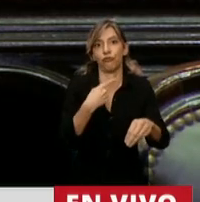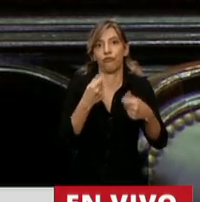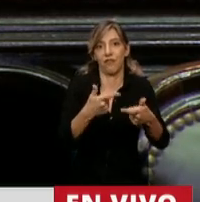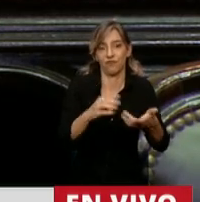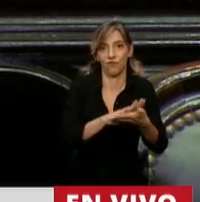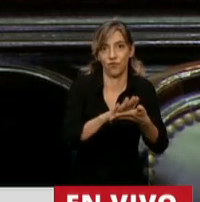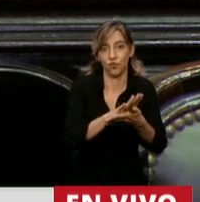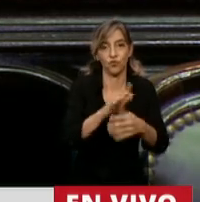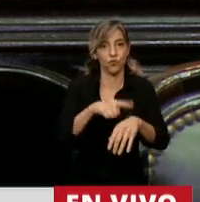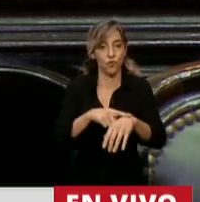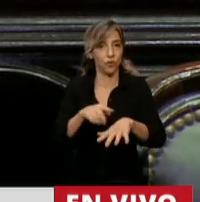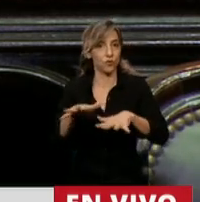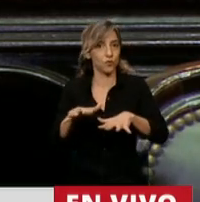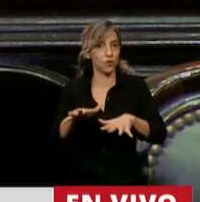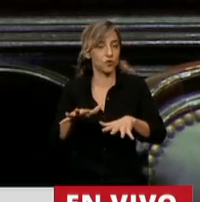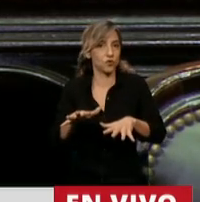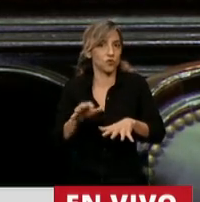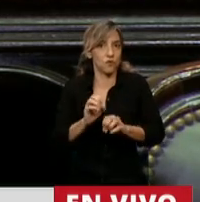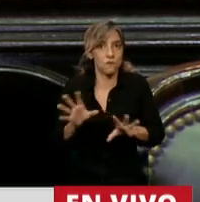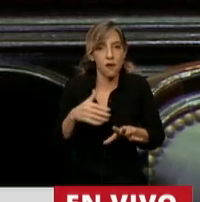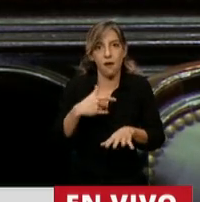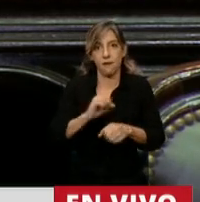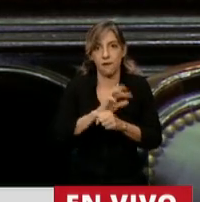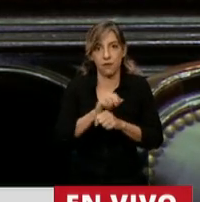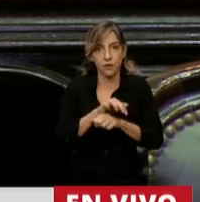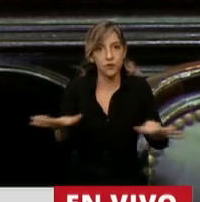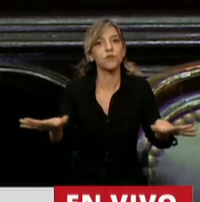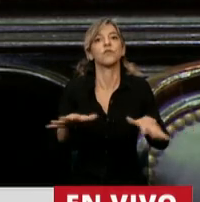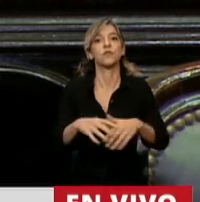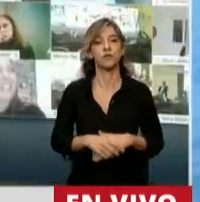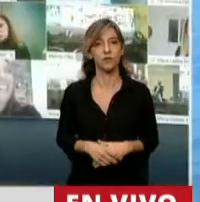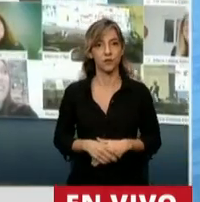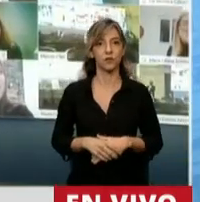frente a la pandemia y la crisis profunda que tenemos y los tiempos que se vienen.